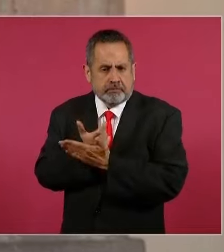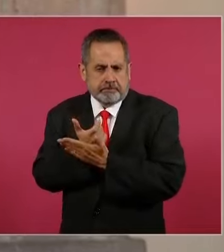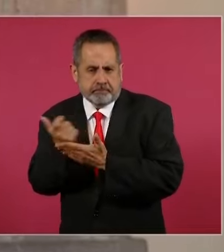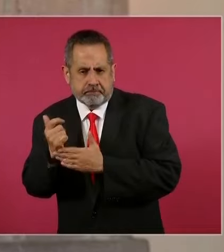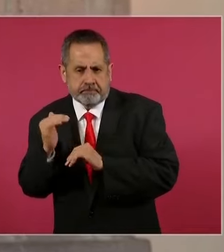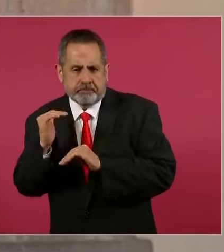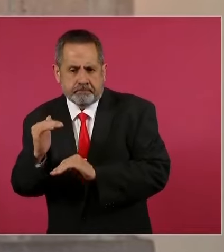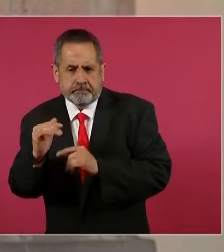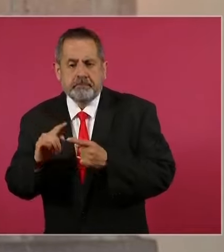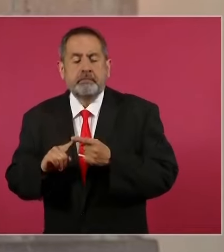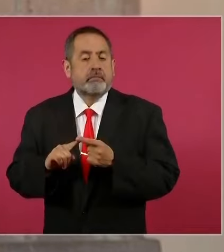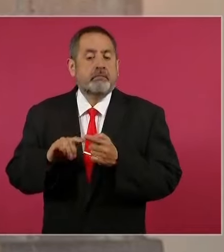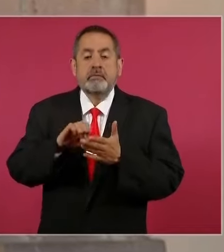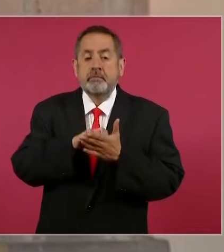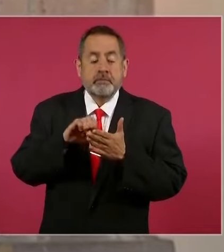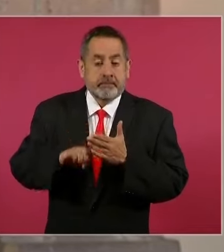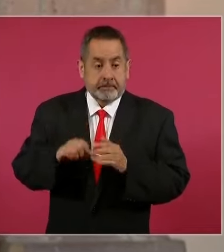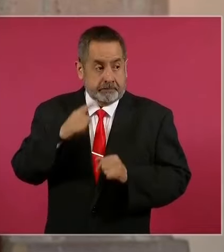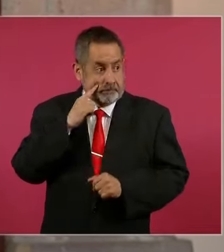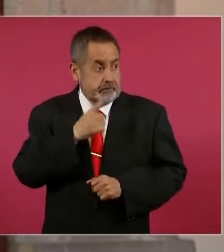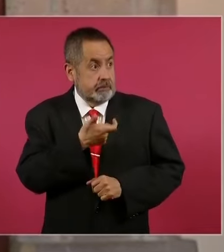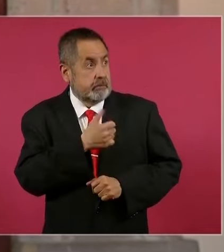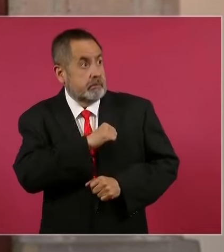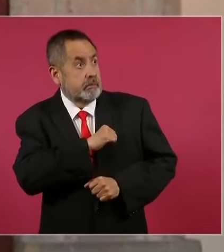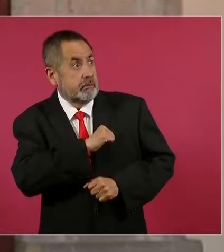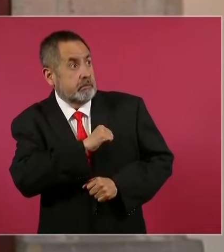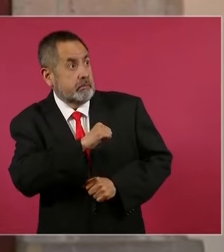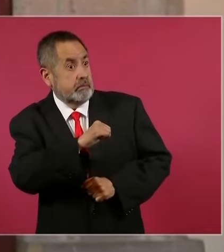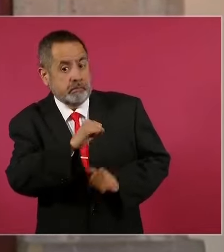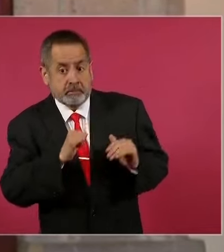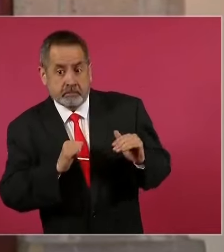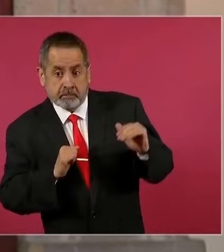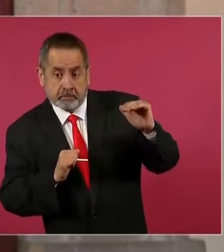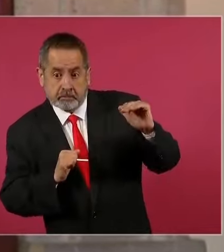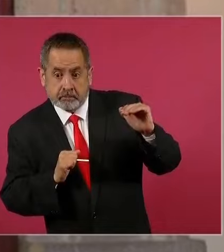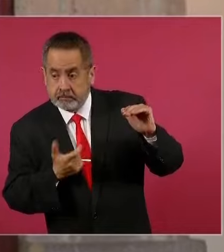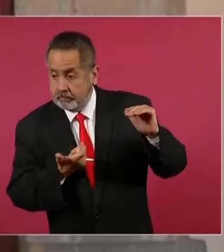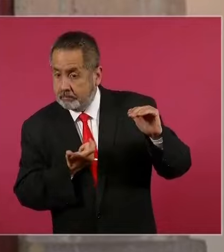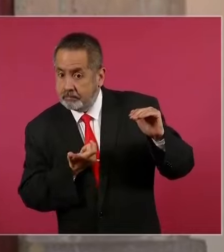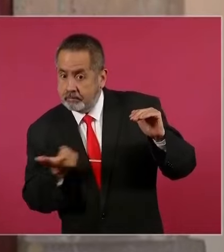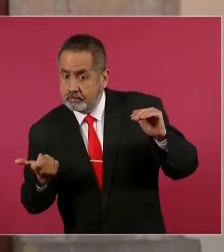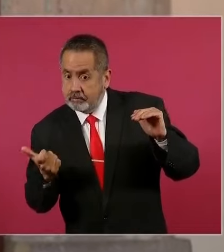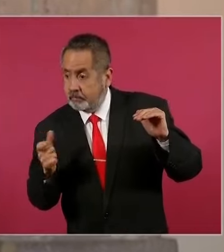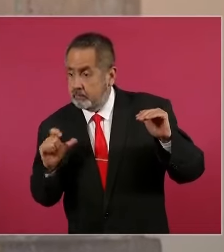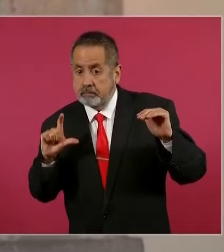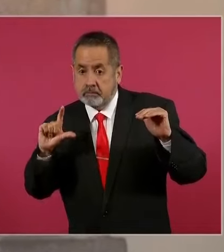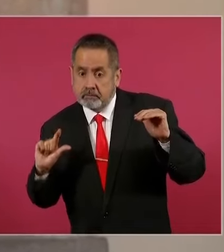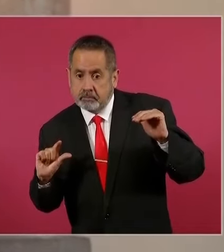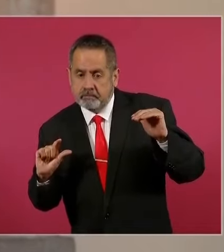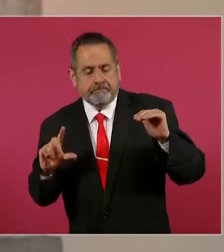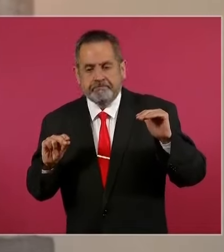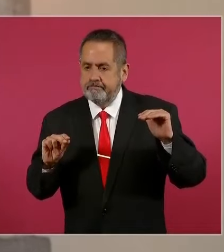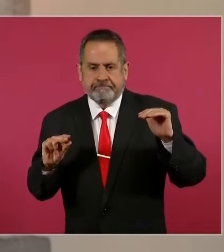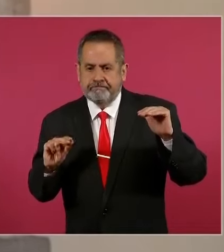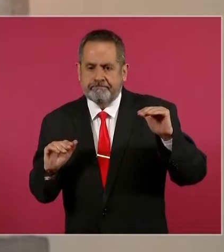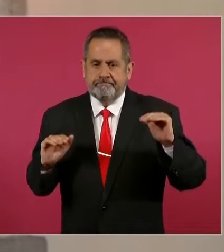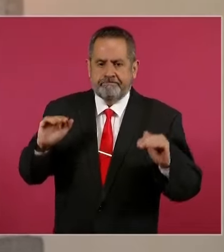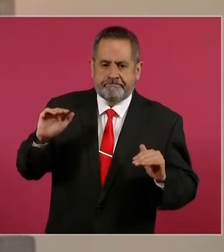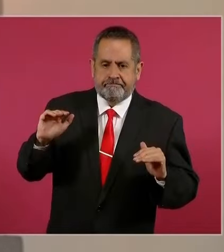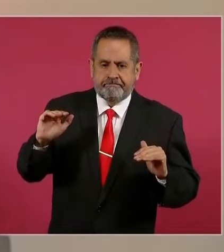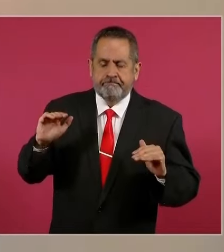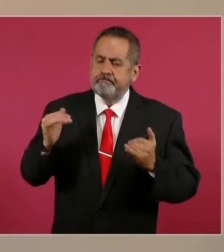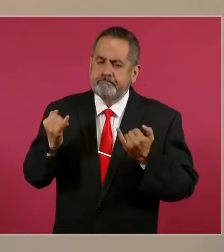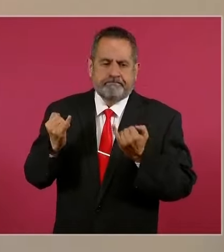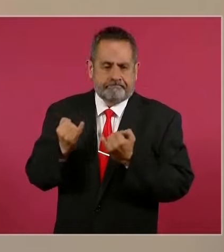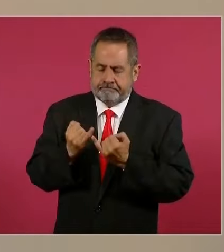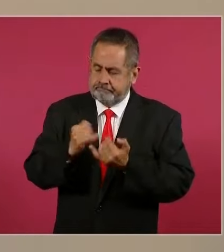podrá fijarse por debajo de la inflación, como sucedió muchas veces en el pasado y que provocó el deterioro del